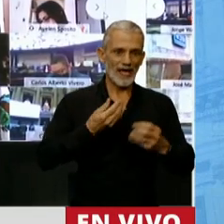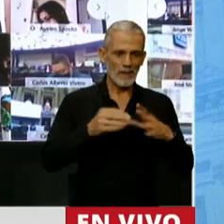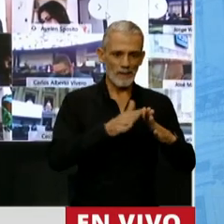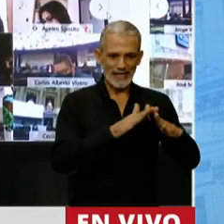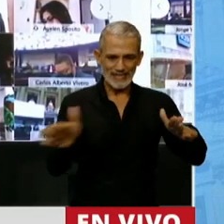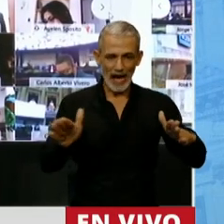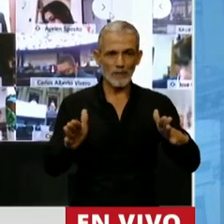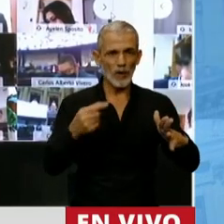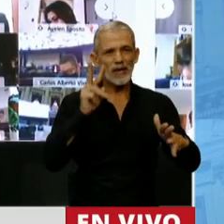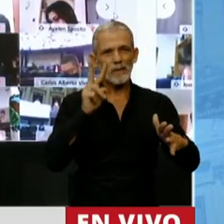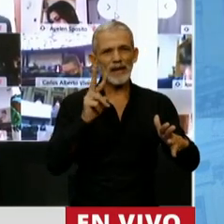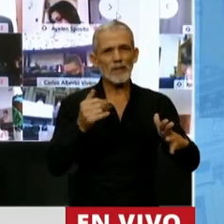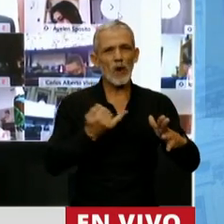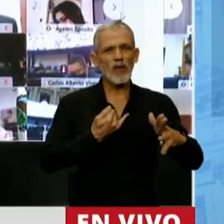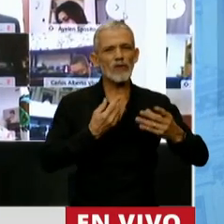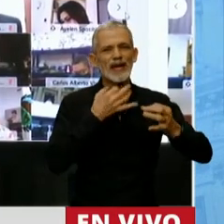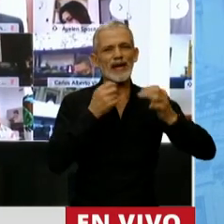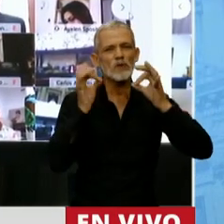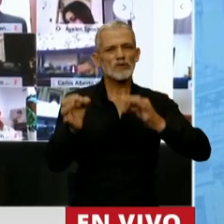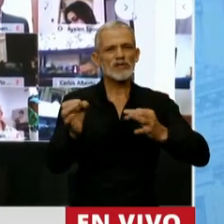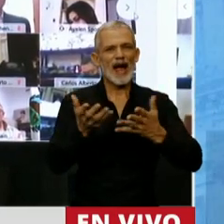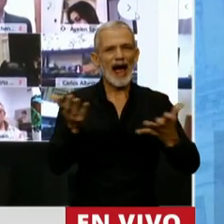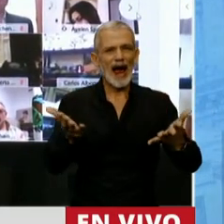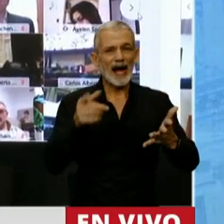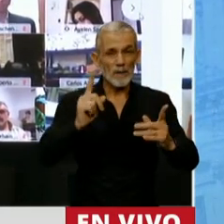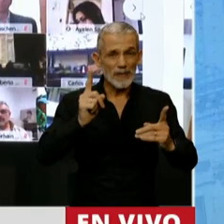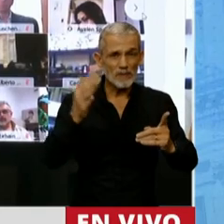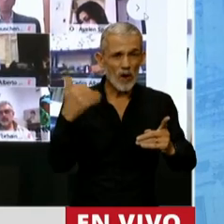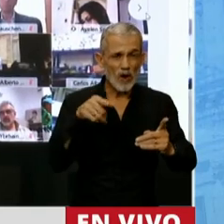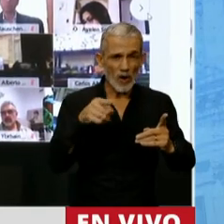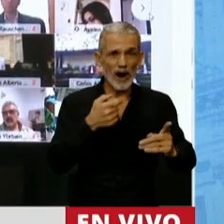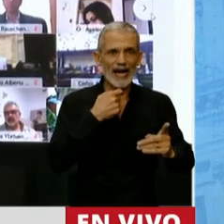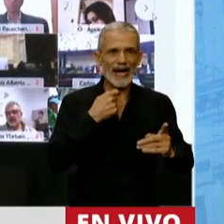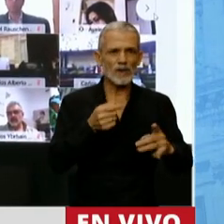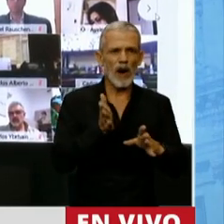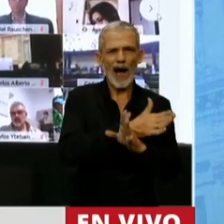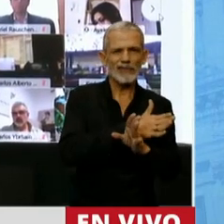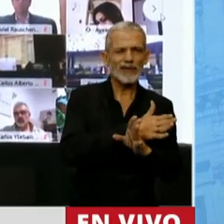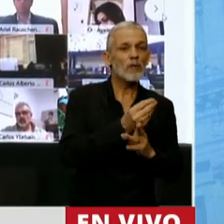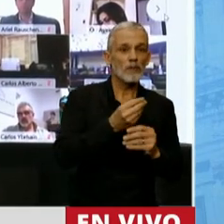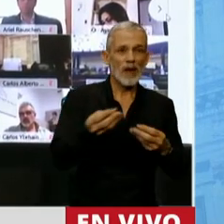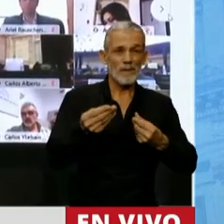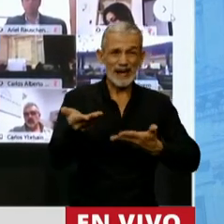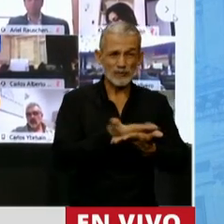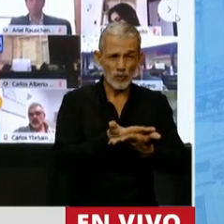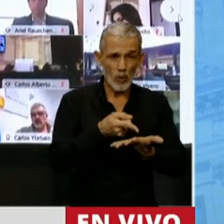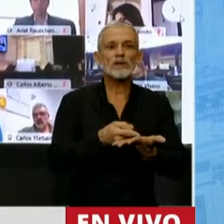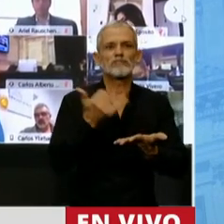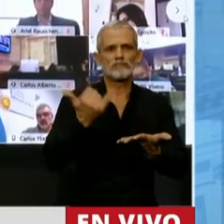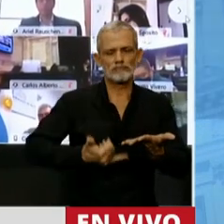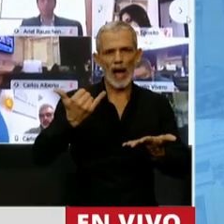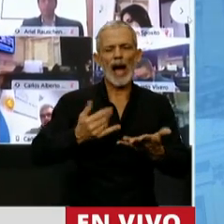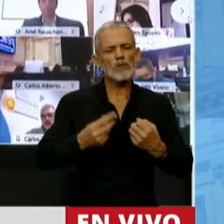y miramos este los escenarios preexistentes creo que este presupuesto contiene un